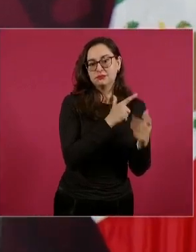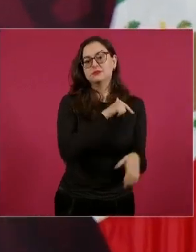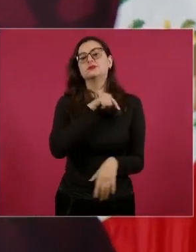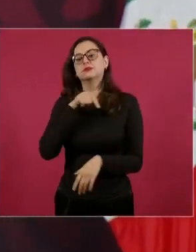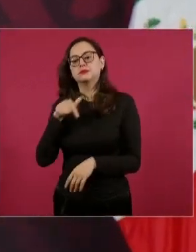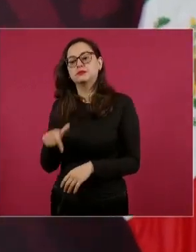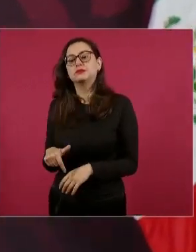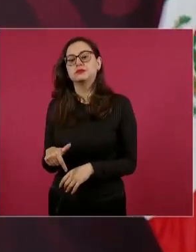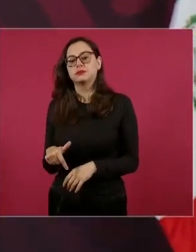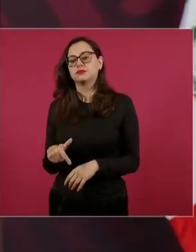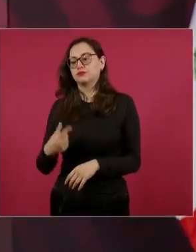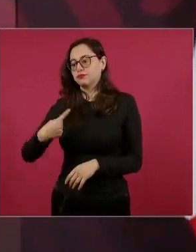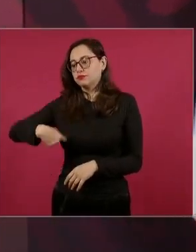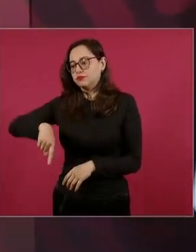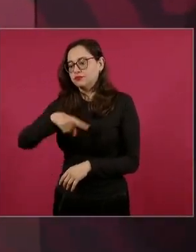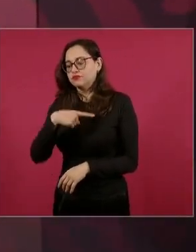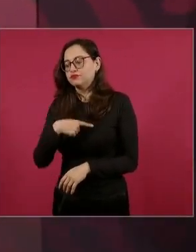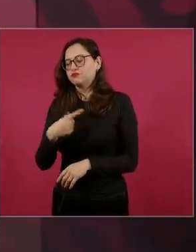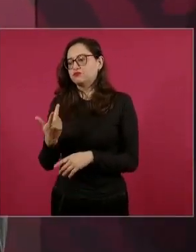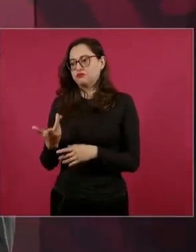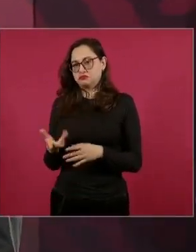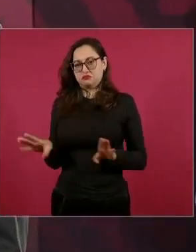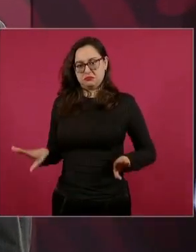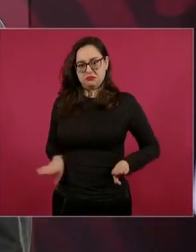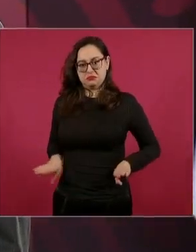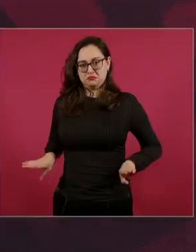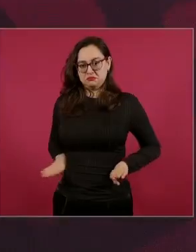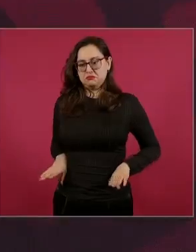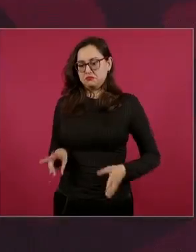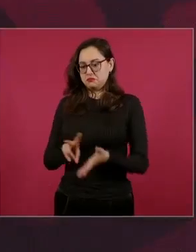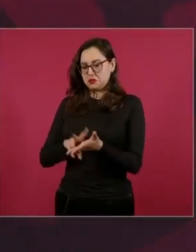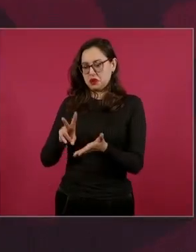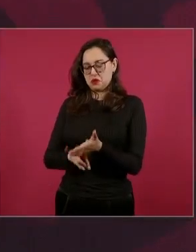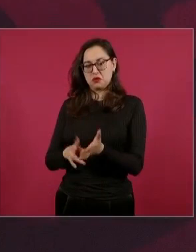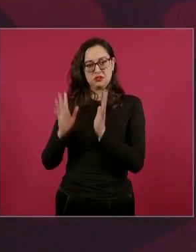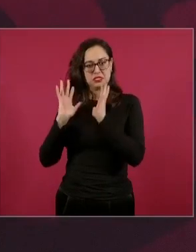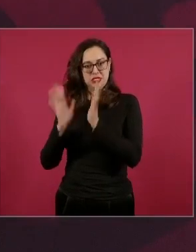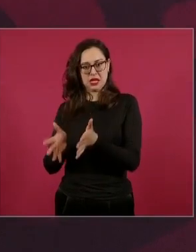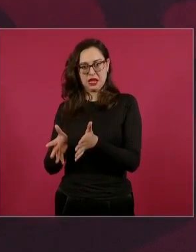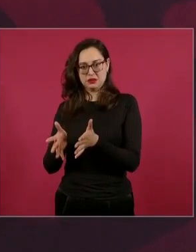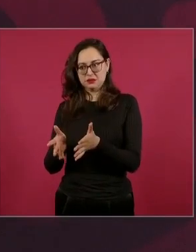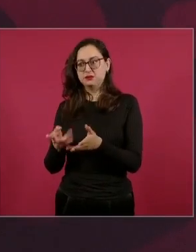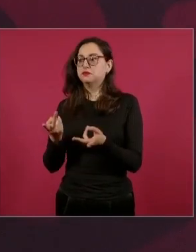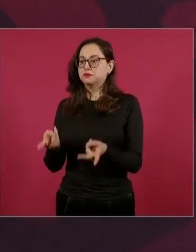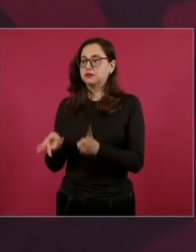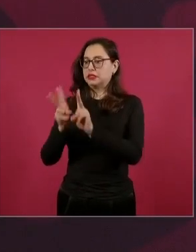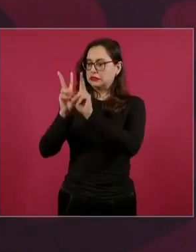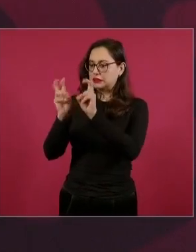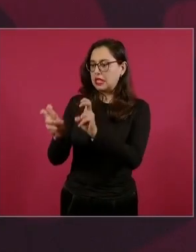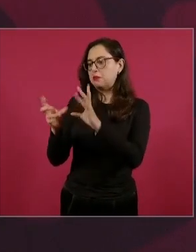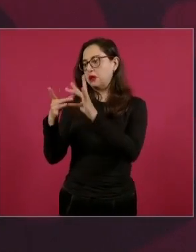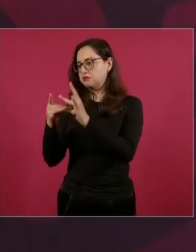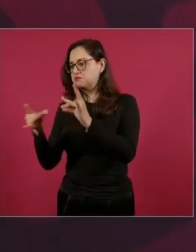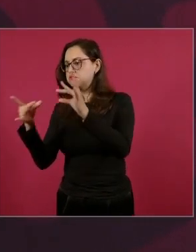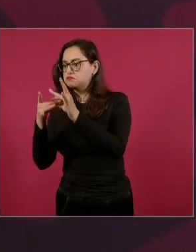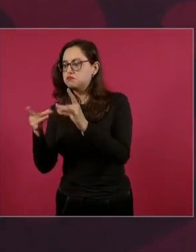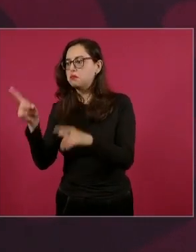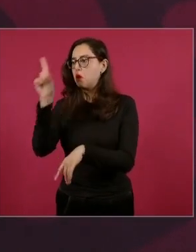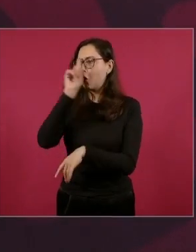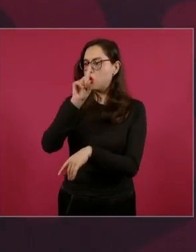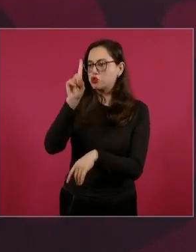seguir hablando del tema, orientando.